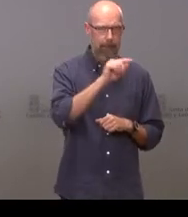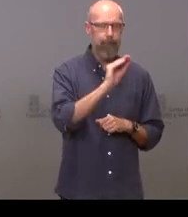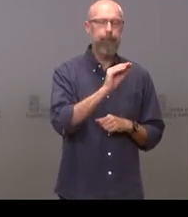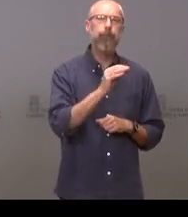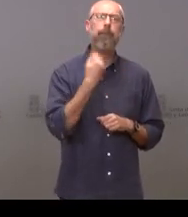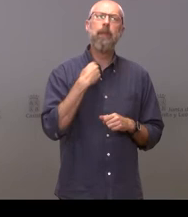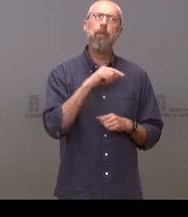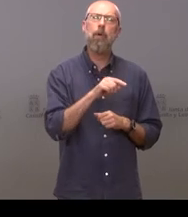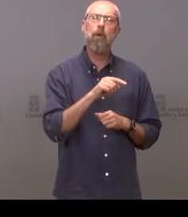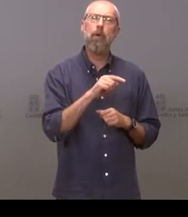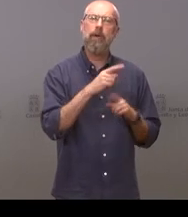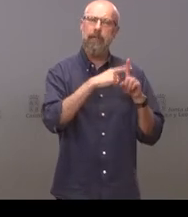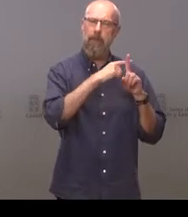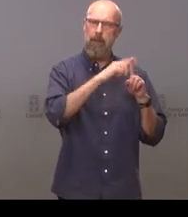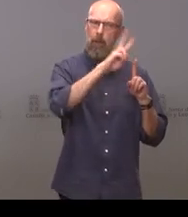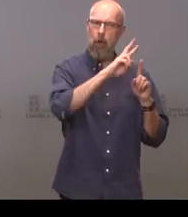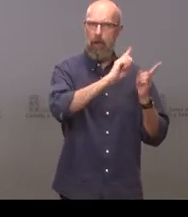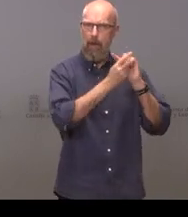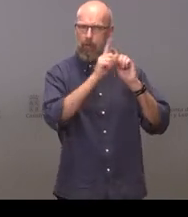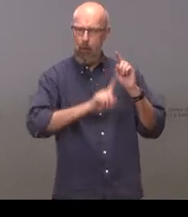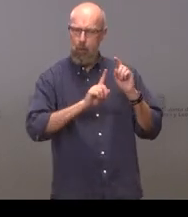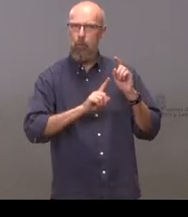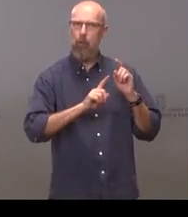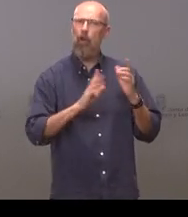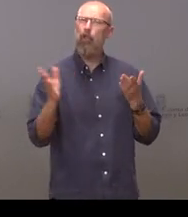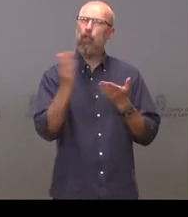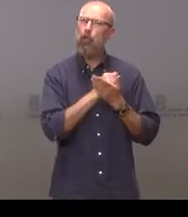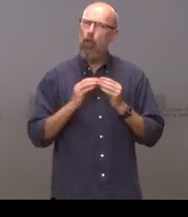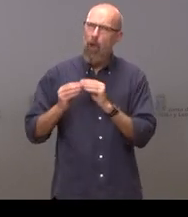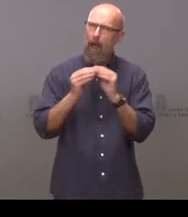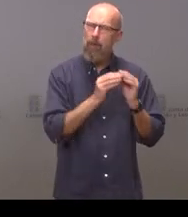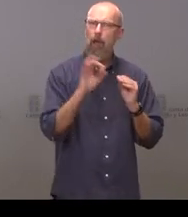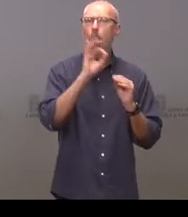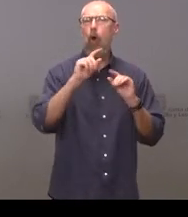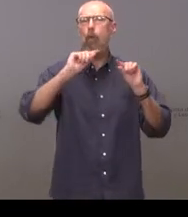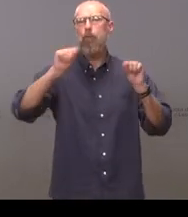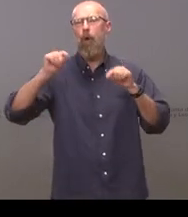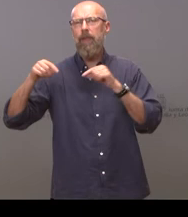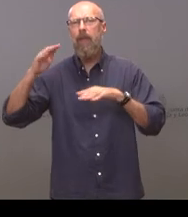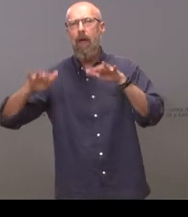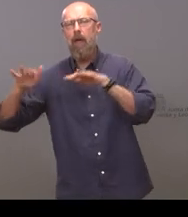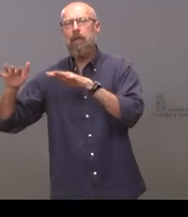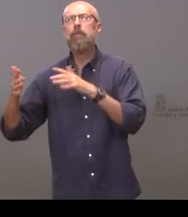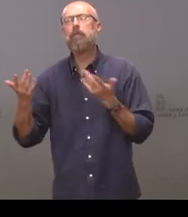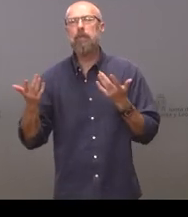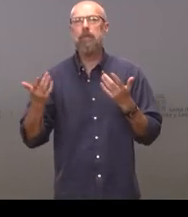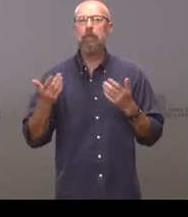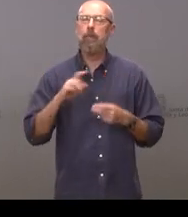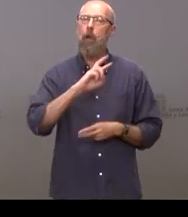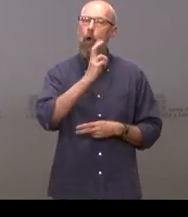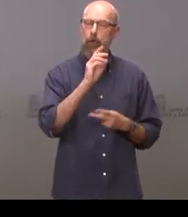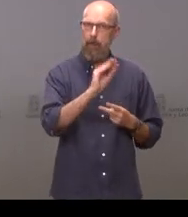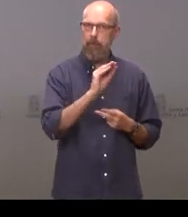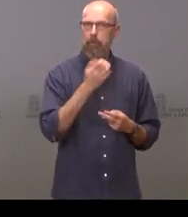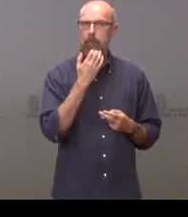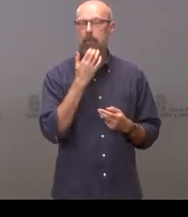nivel dos al nivel uno sería todos a la vez o puede ser por provincias y qué perspectivas hay de que se